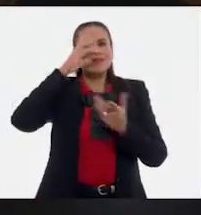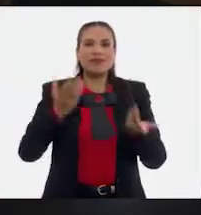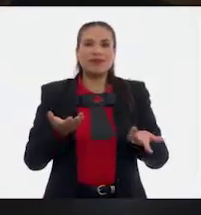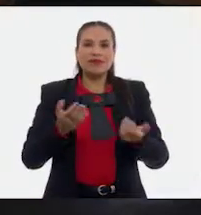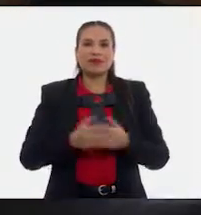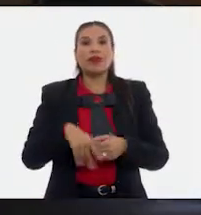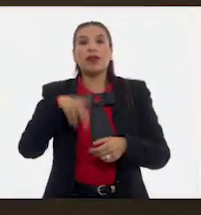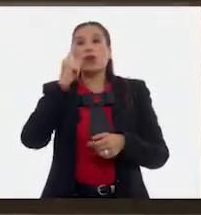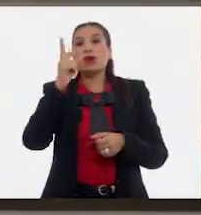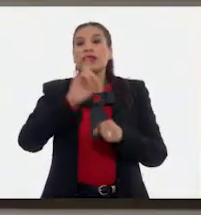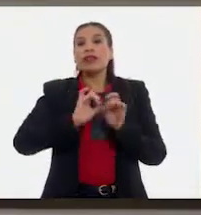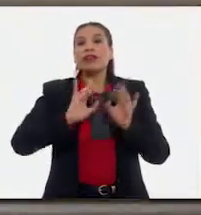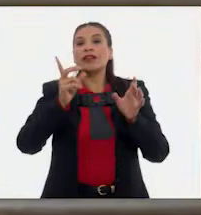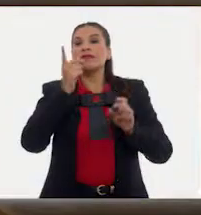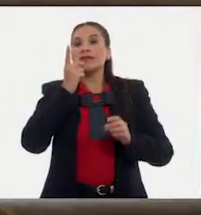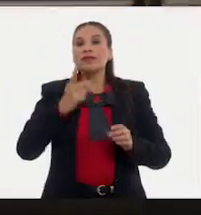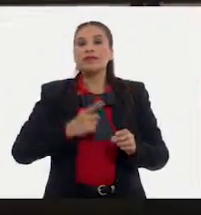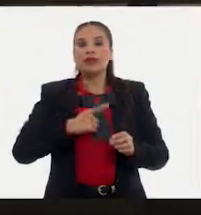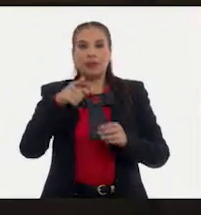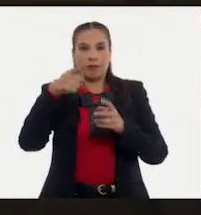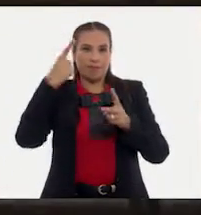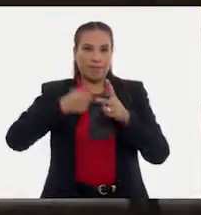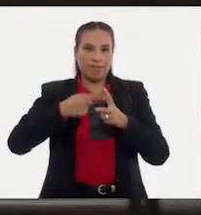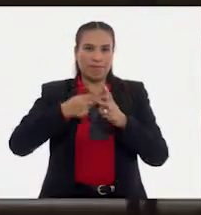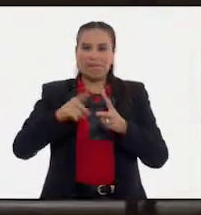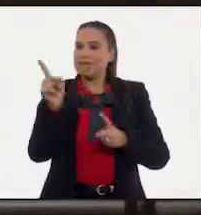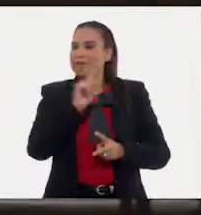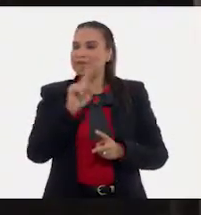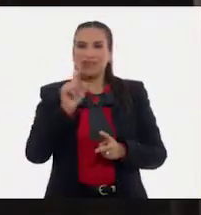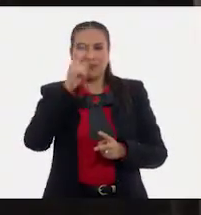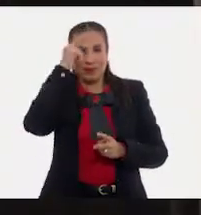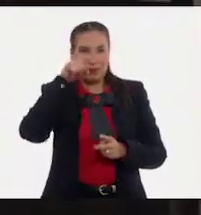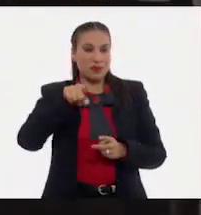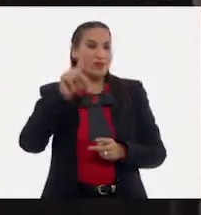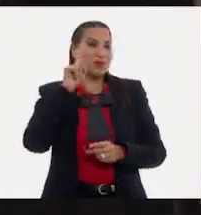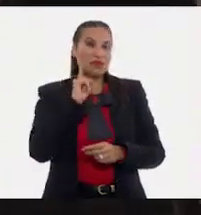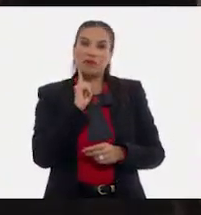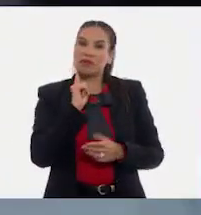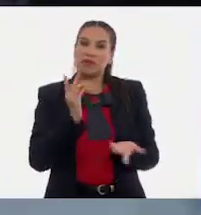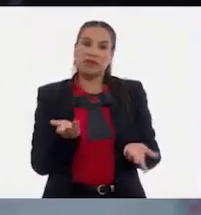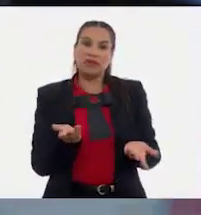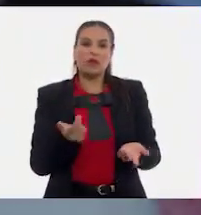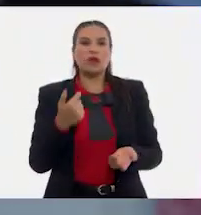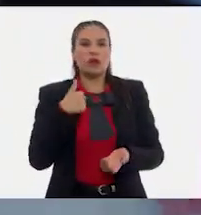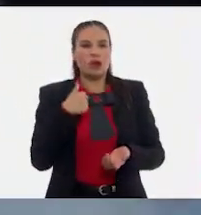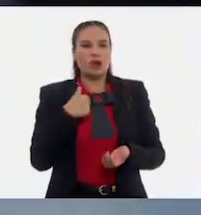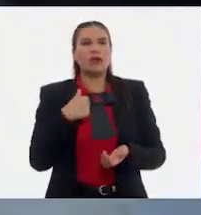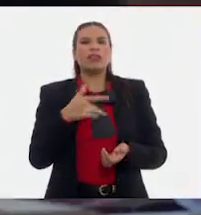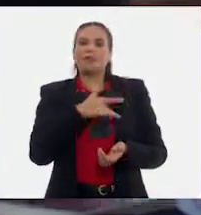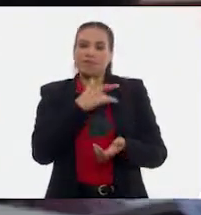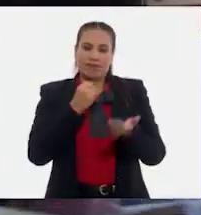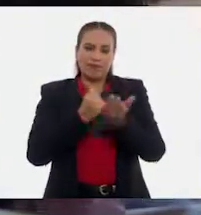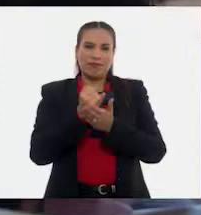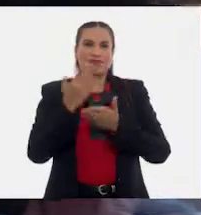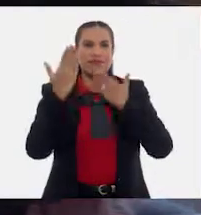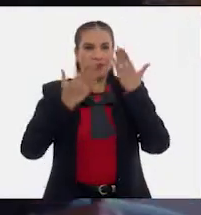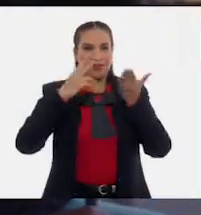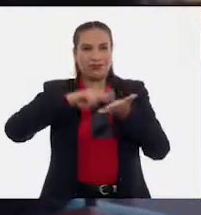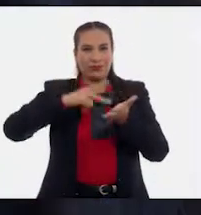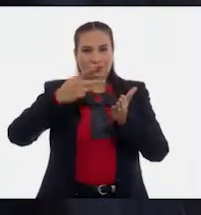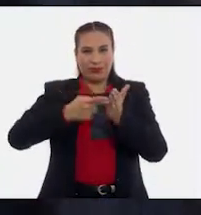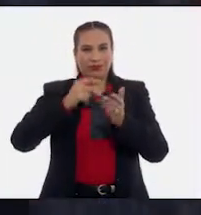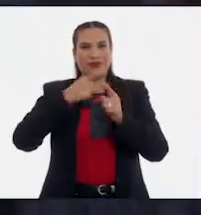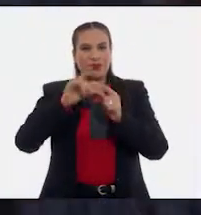Un día, alguien me dijo, las matemáticas no son para mujeres. Así que decidí estudiar Ingeniería en